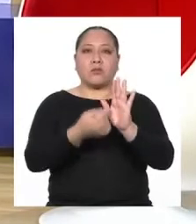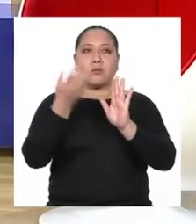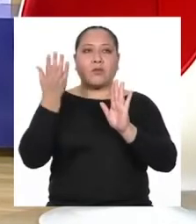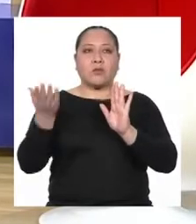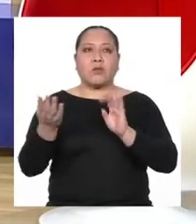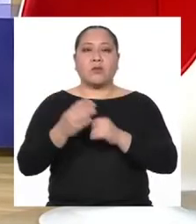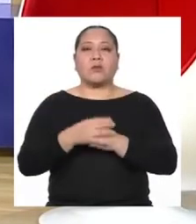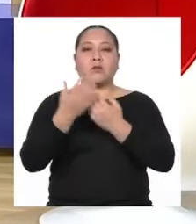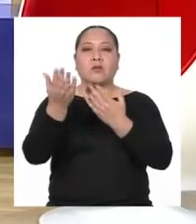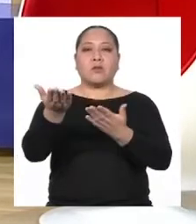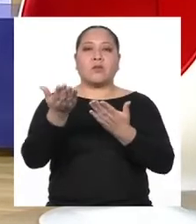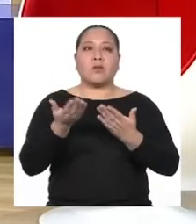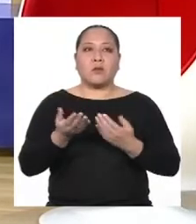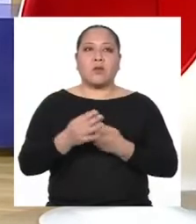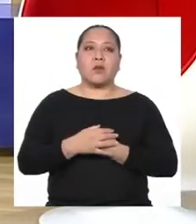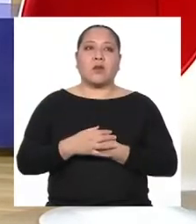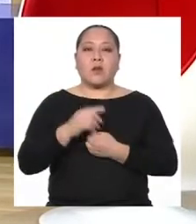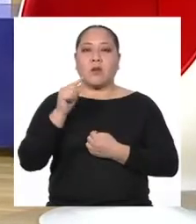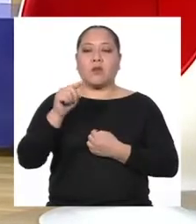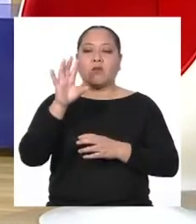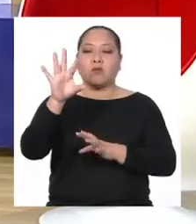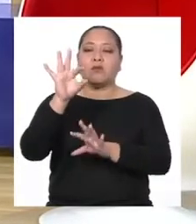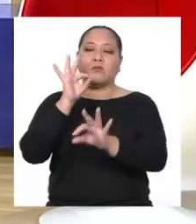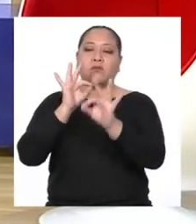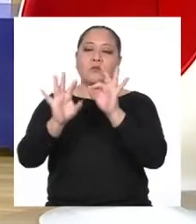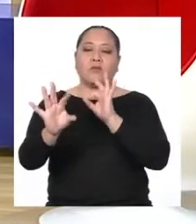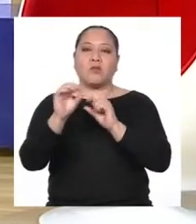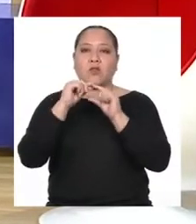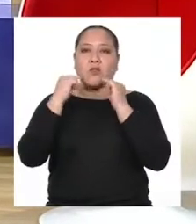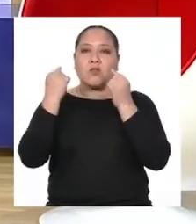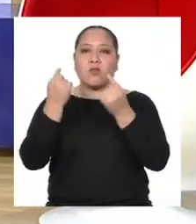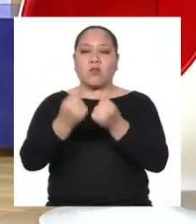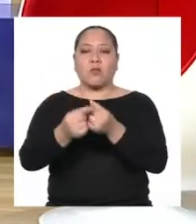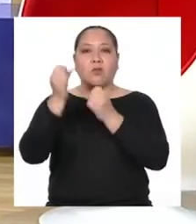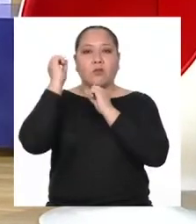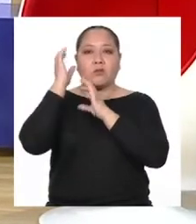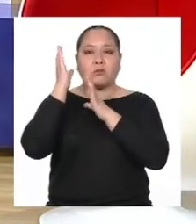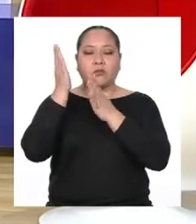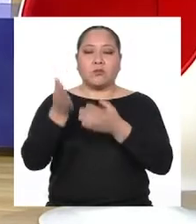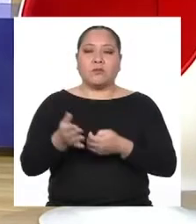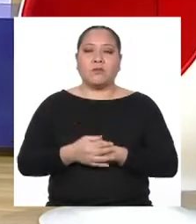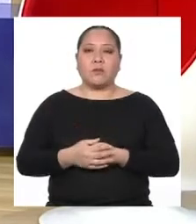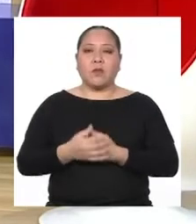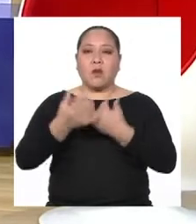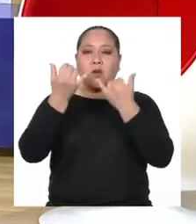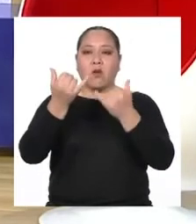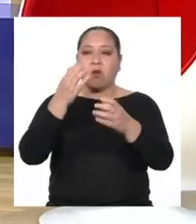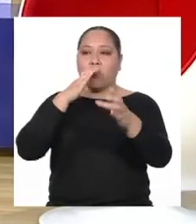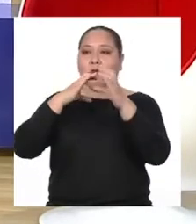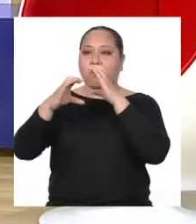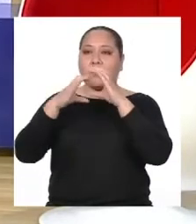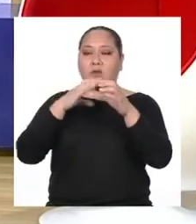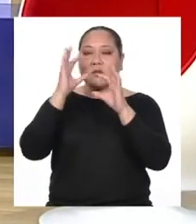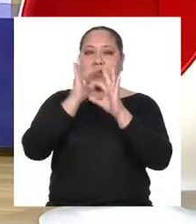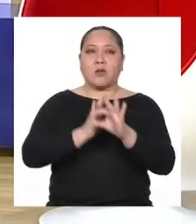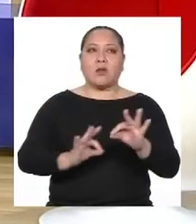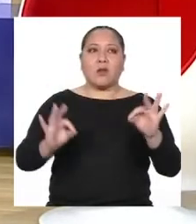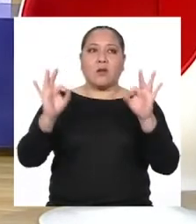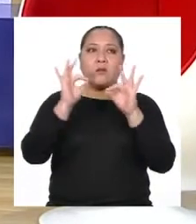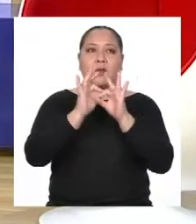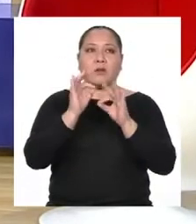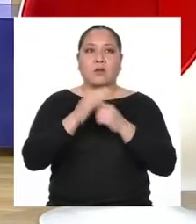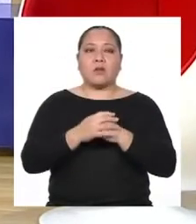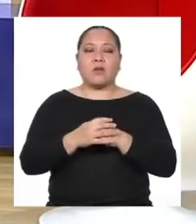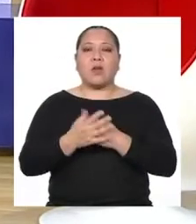eso hemos invitado a un selecto grupo de panelistas Con los que dialogaremos sobre la importancia